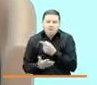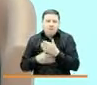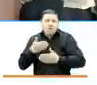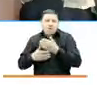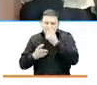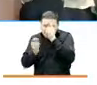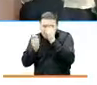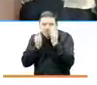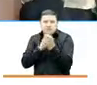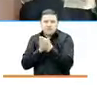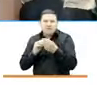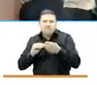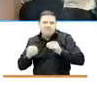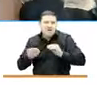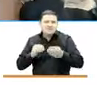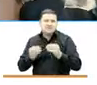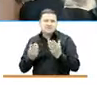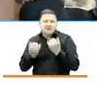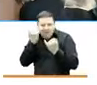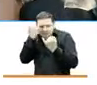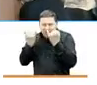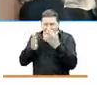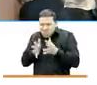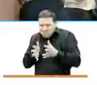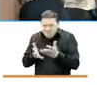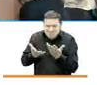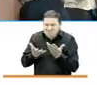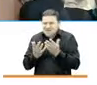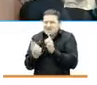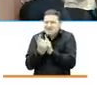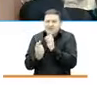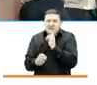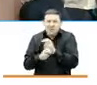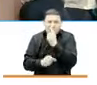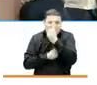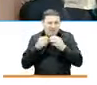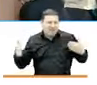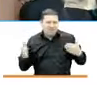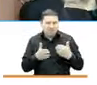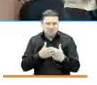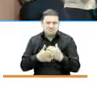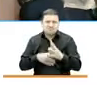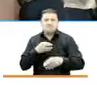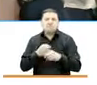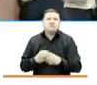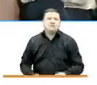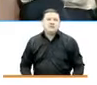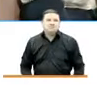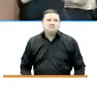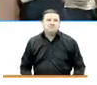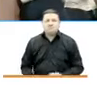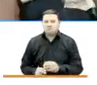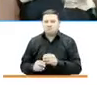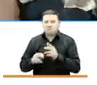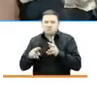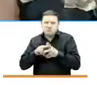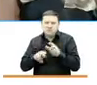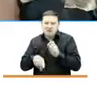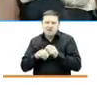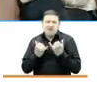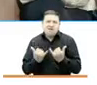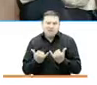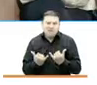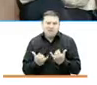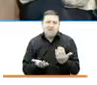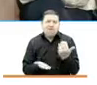transformación, flexibilización y reinvención en ese año tan difícil. Y ahí, de manera cortica, en este momento que estamos